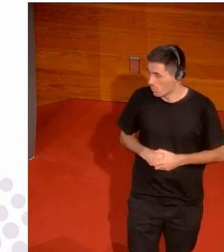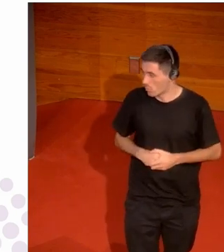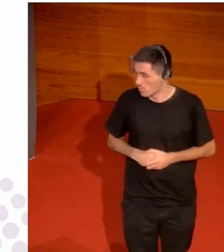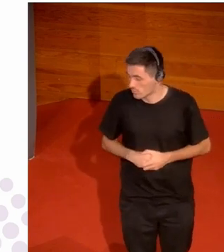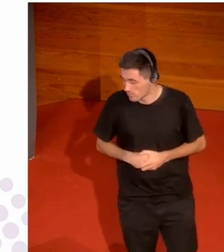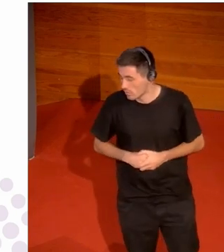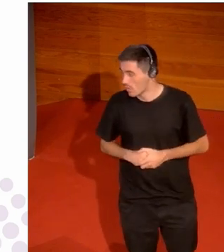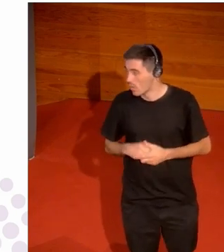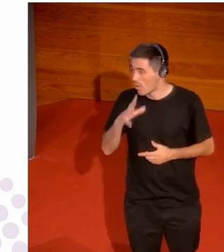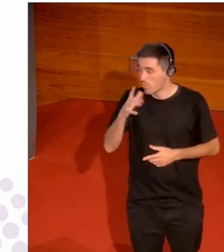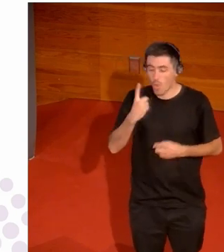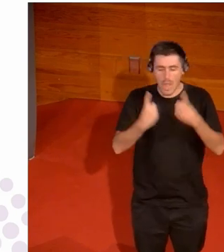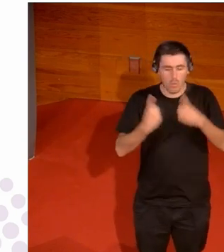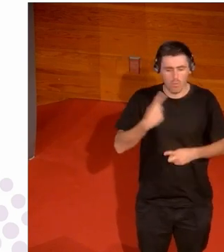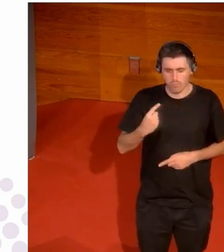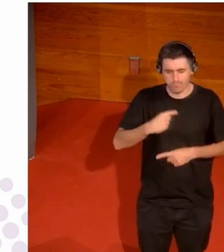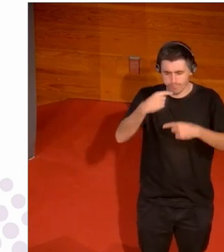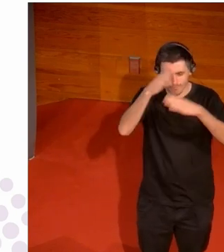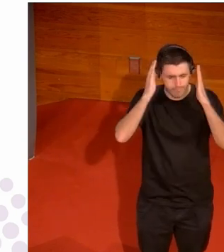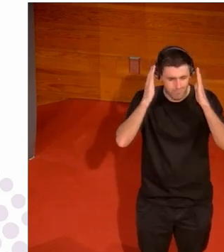hay gente que a ciegas